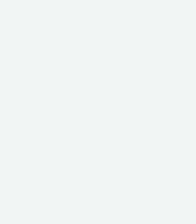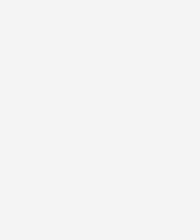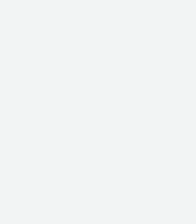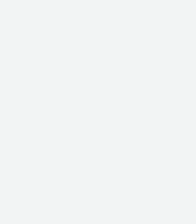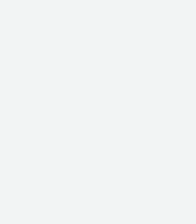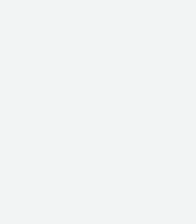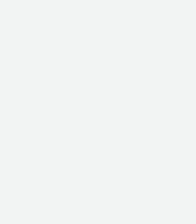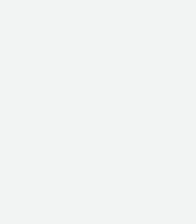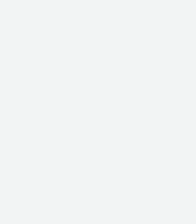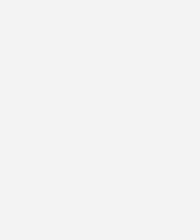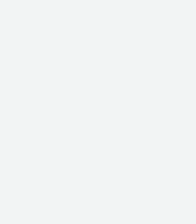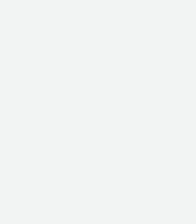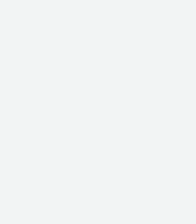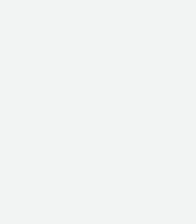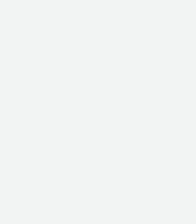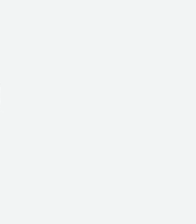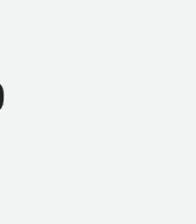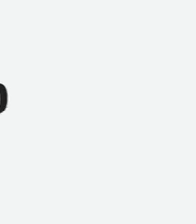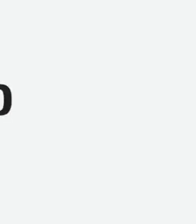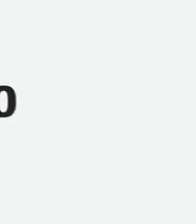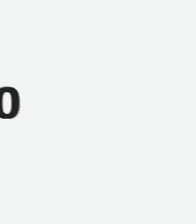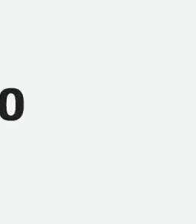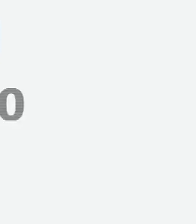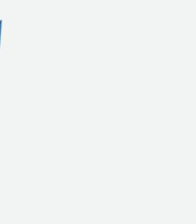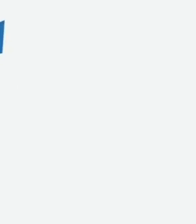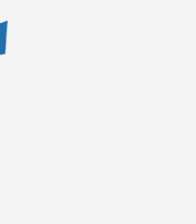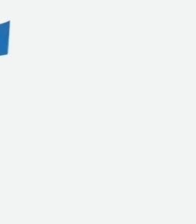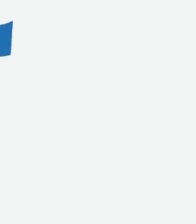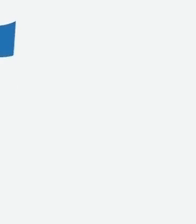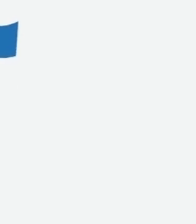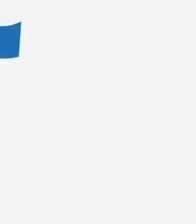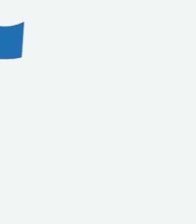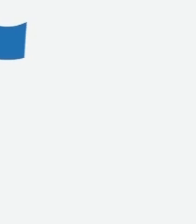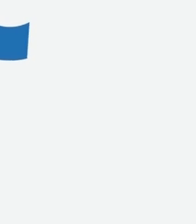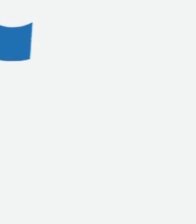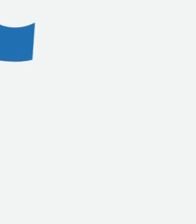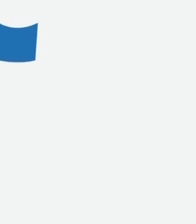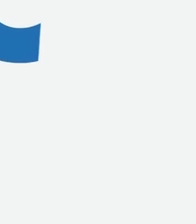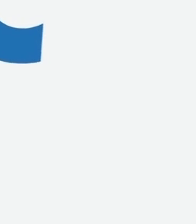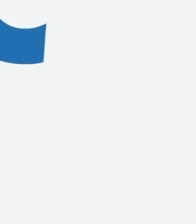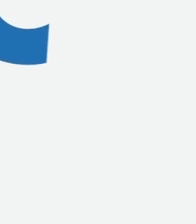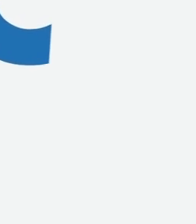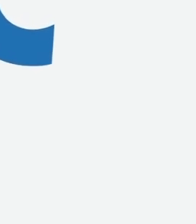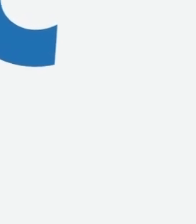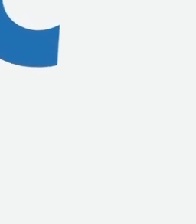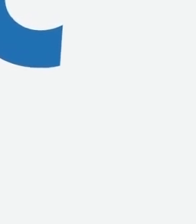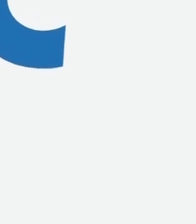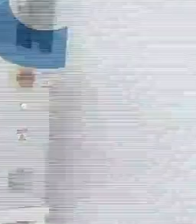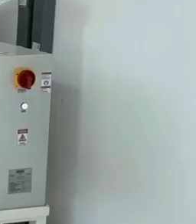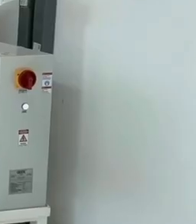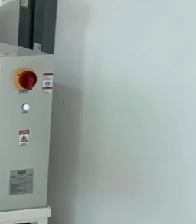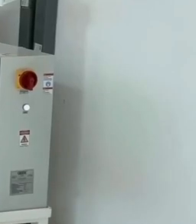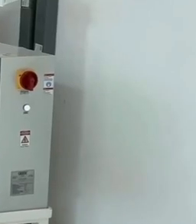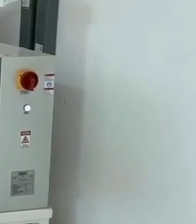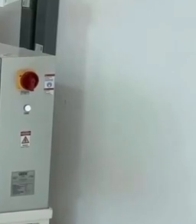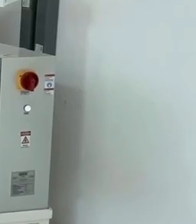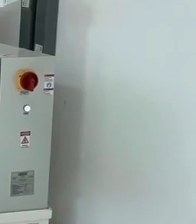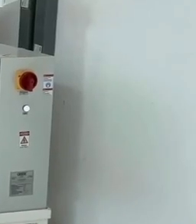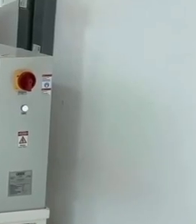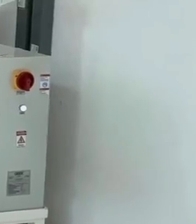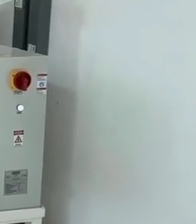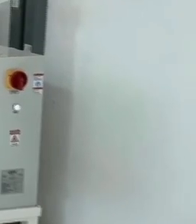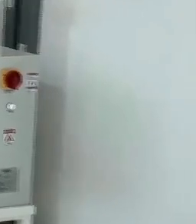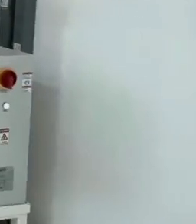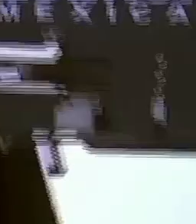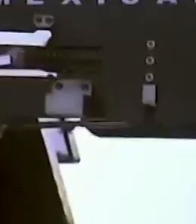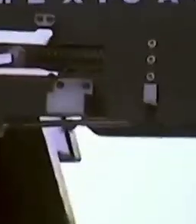nacionales, con el propósito de incrementar las capacidades intelectuales en las diversas especialidades. Hoy, la